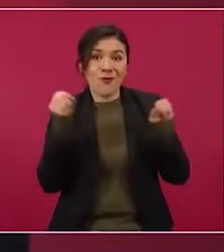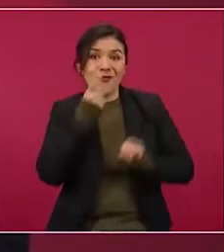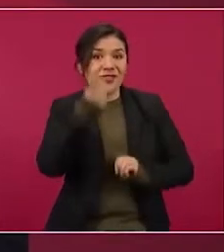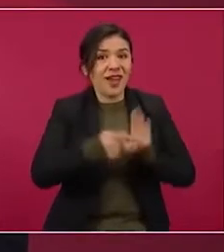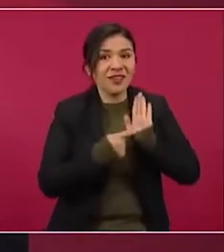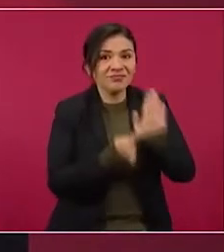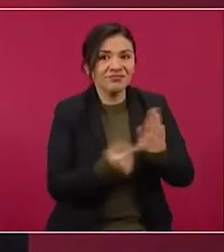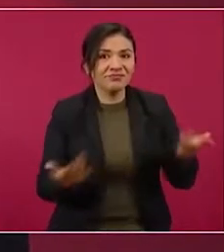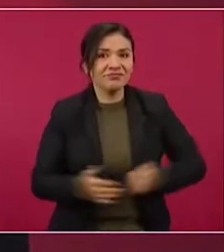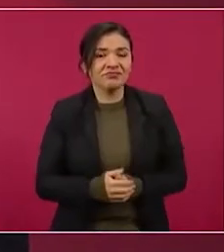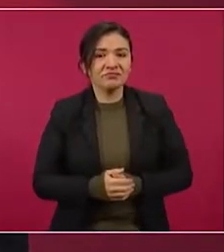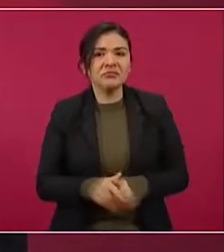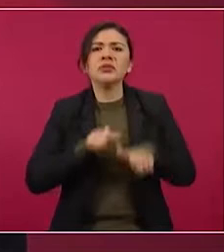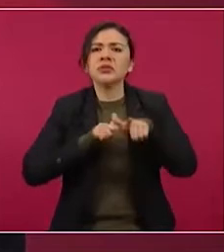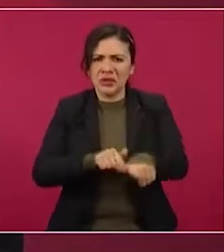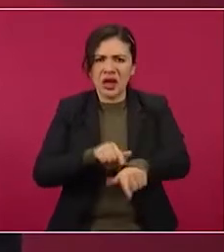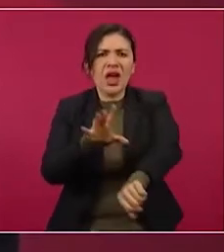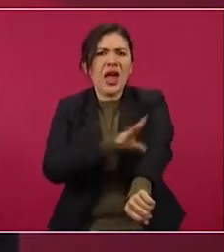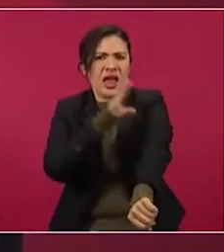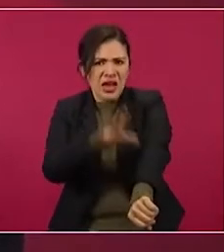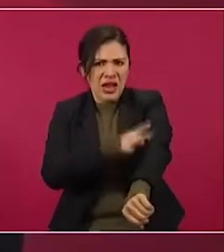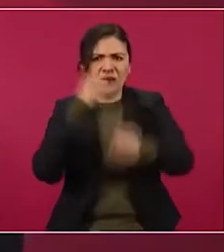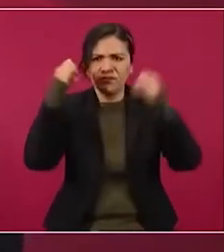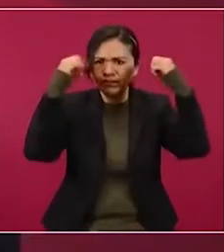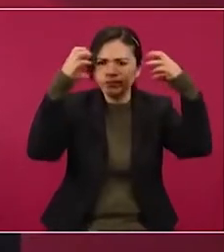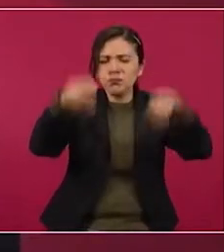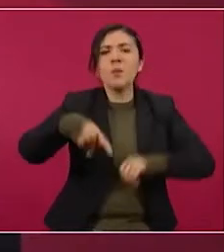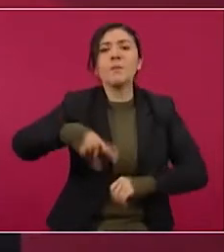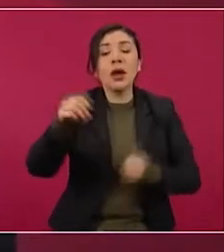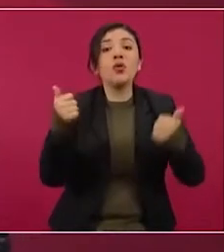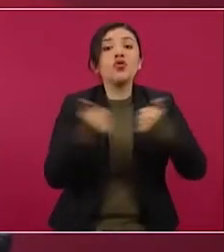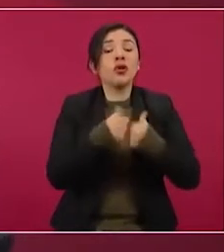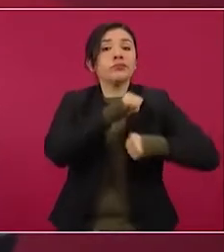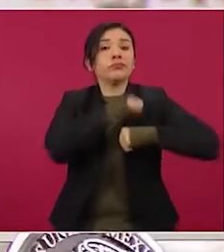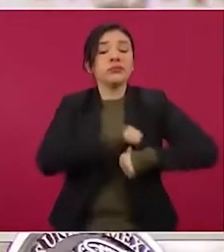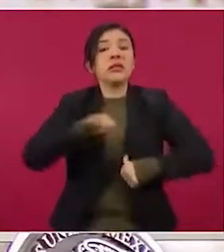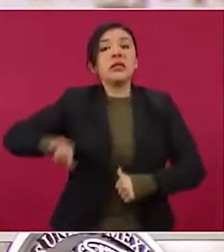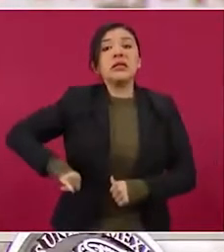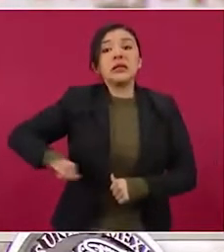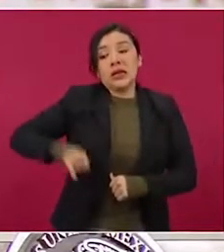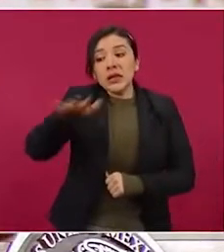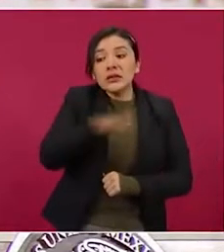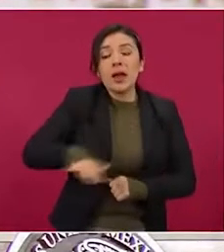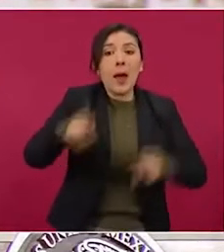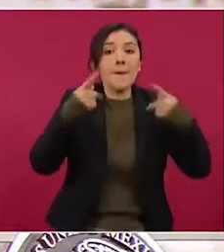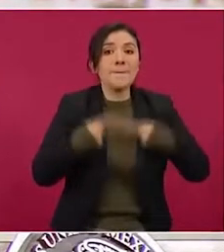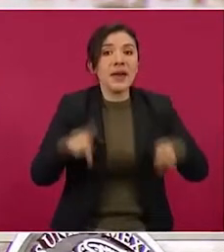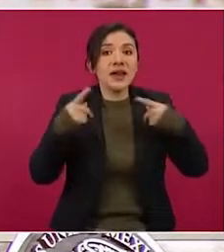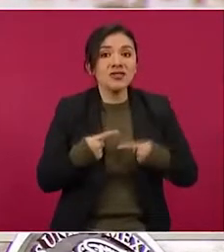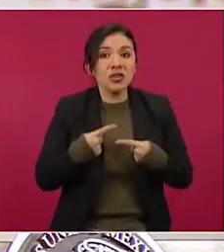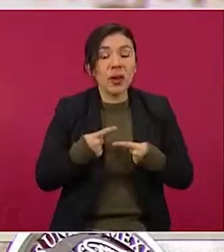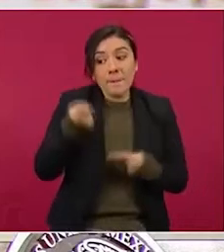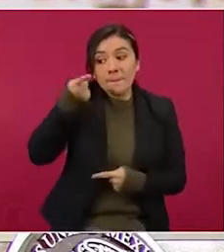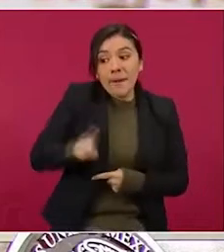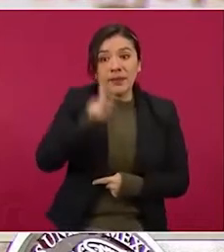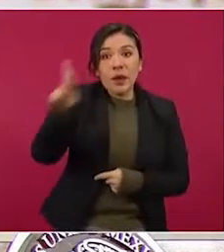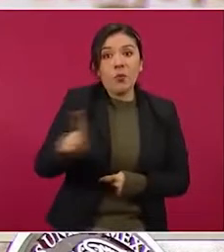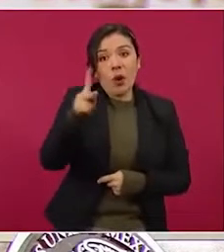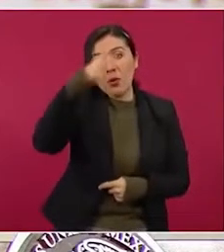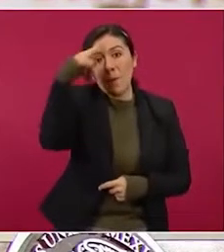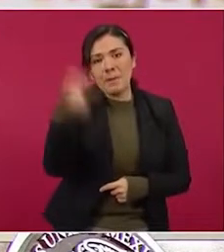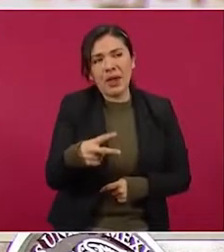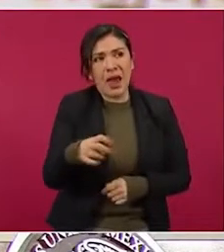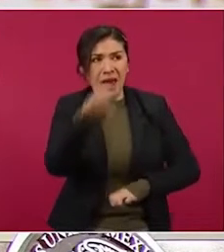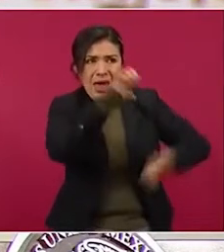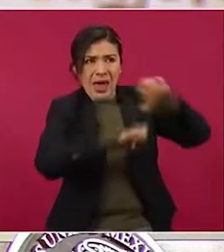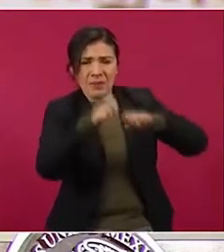mantendrá el mercado de la electricidad, pero estará regido por el interés público, el del pueblo de México y no de